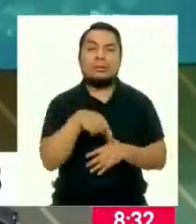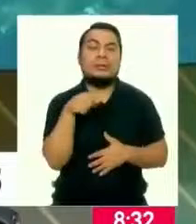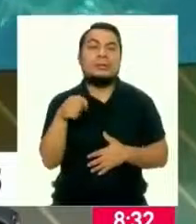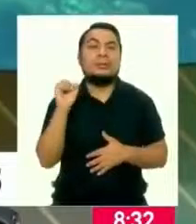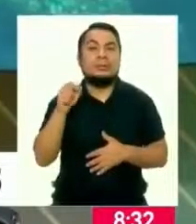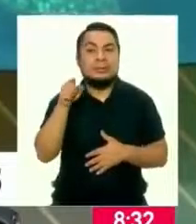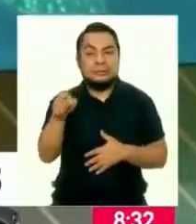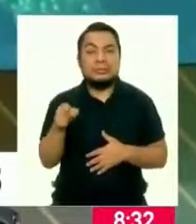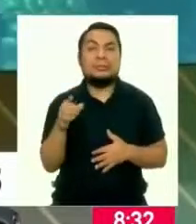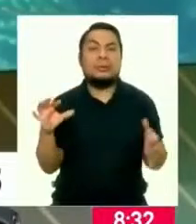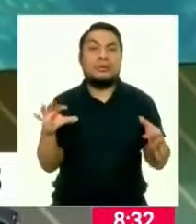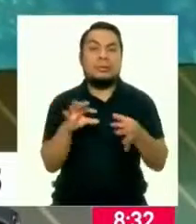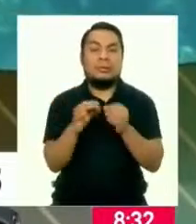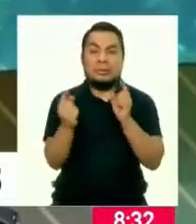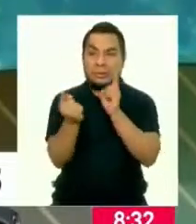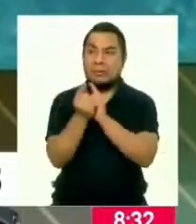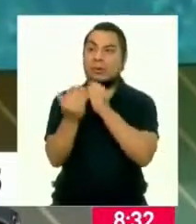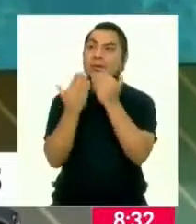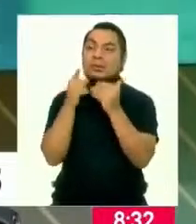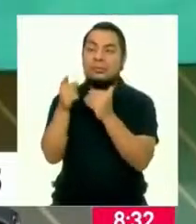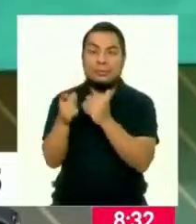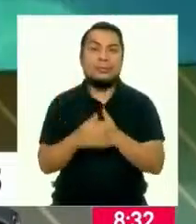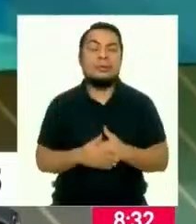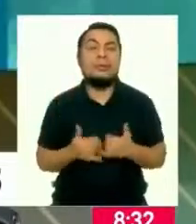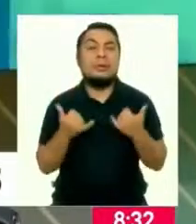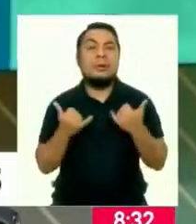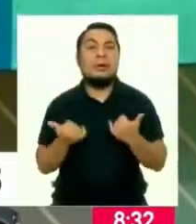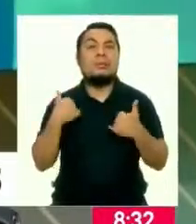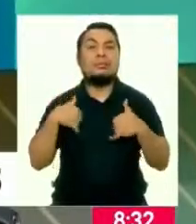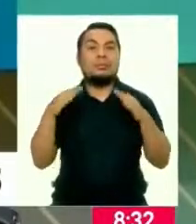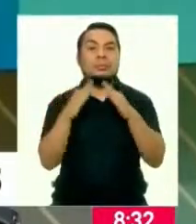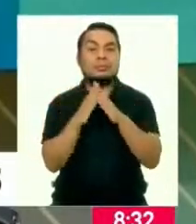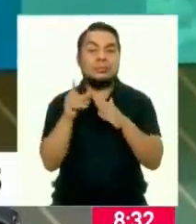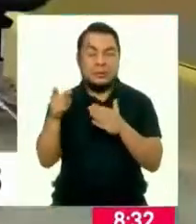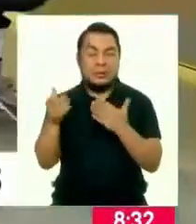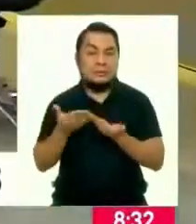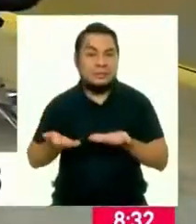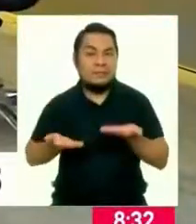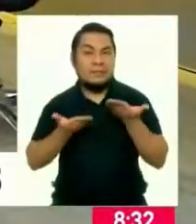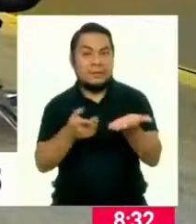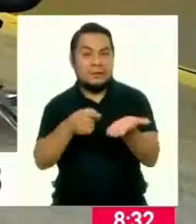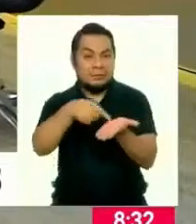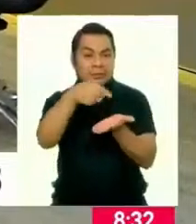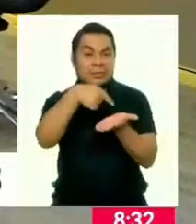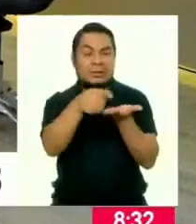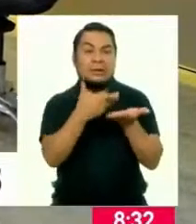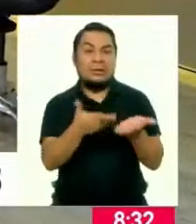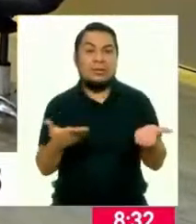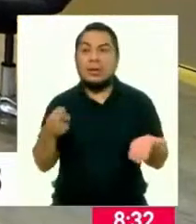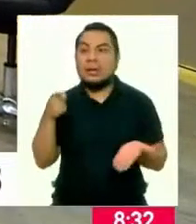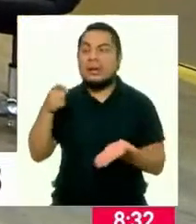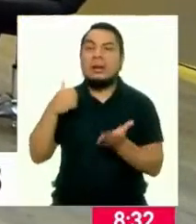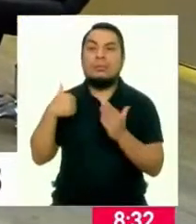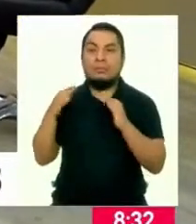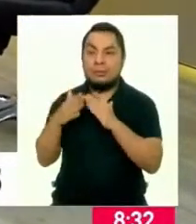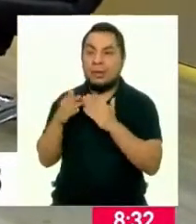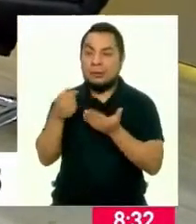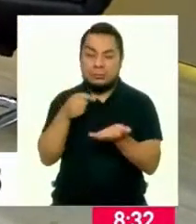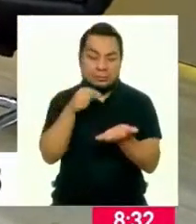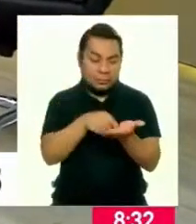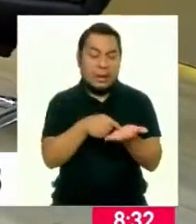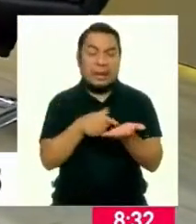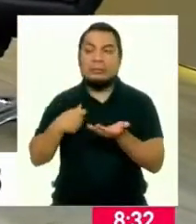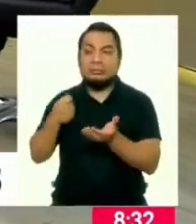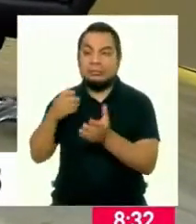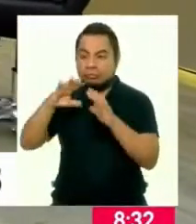digamos, la conexión más directa, porque por ahora la municipalidad facilita el envío de estos productos, y